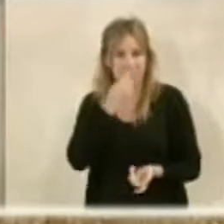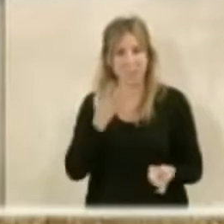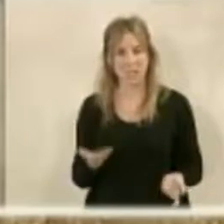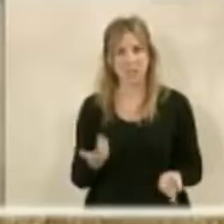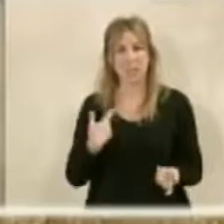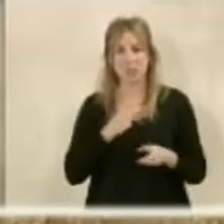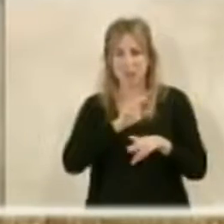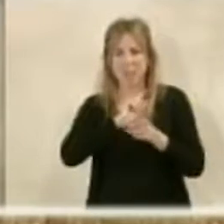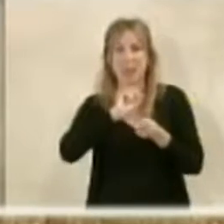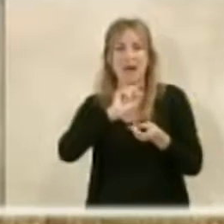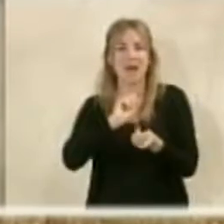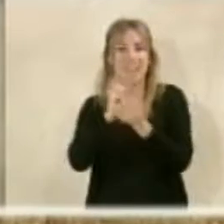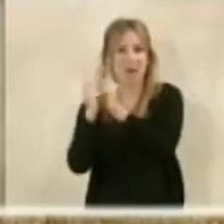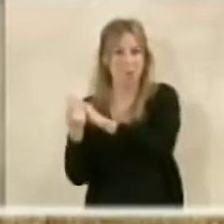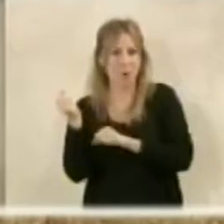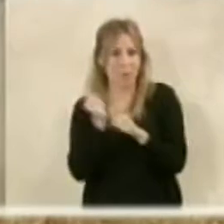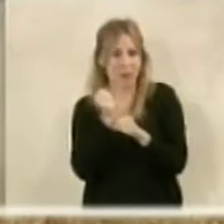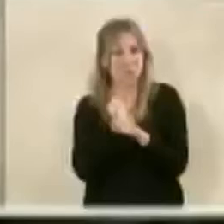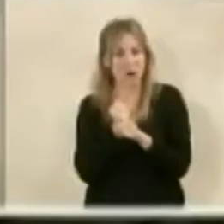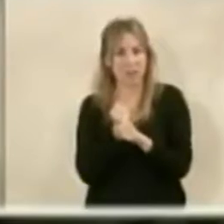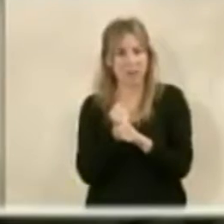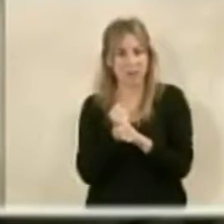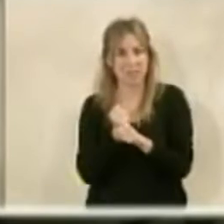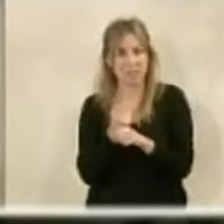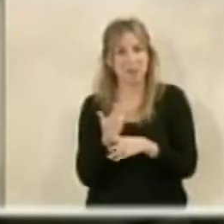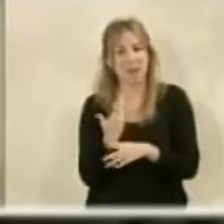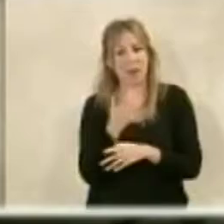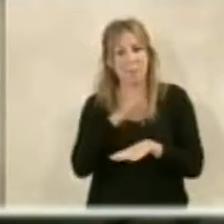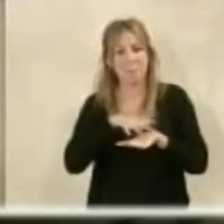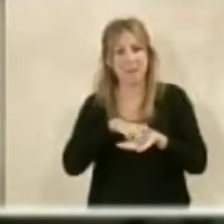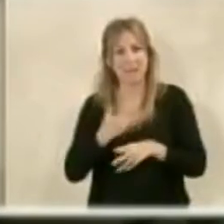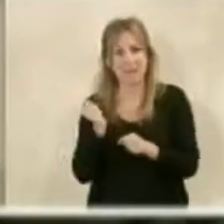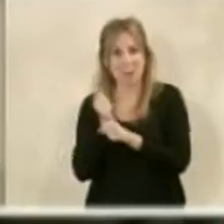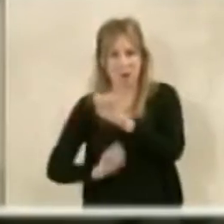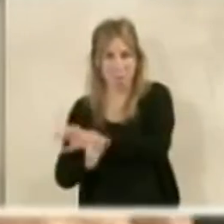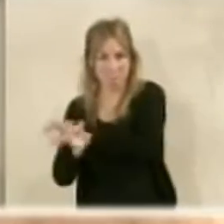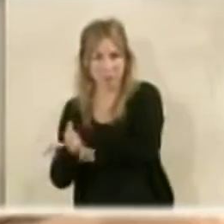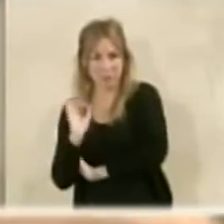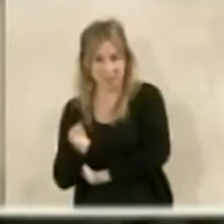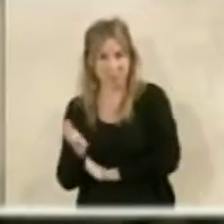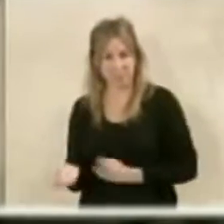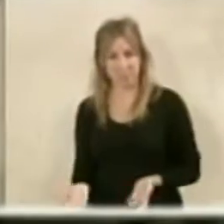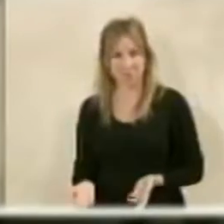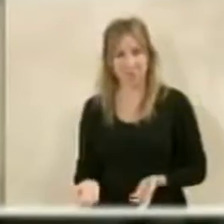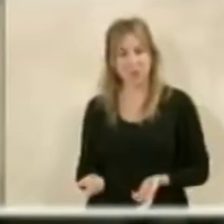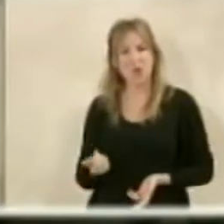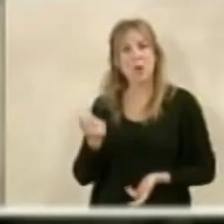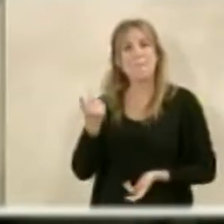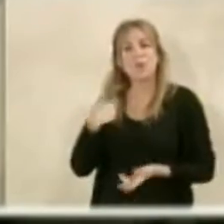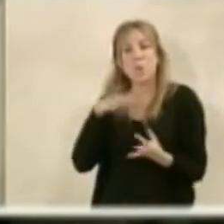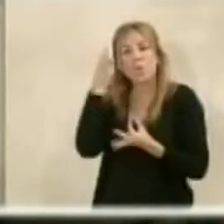reformas laborales las que tienen que hacer que no haya trabajos precarios. Pero también, señor Castellón, yo sí le voy a hacer una